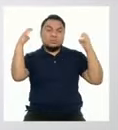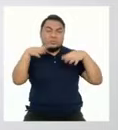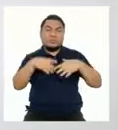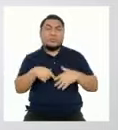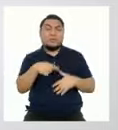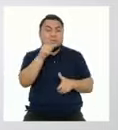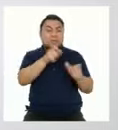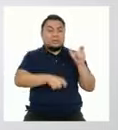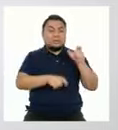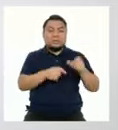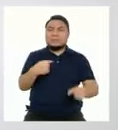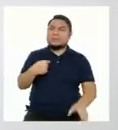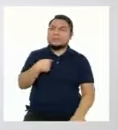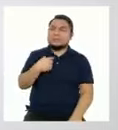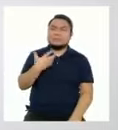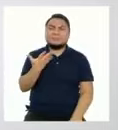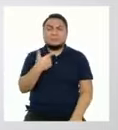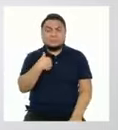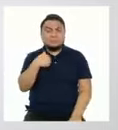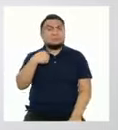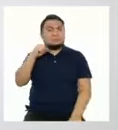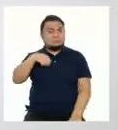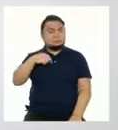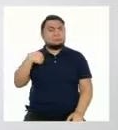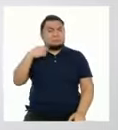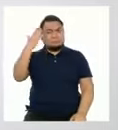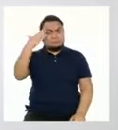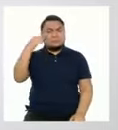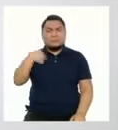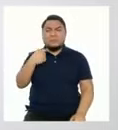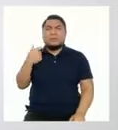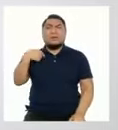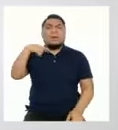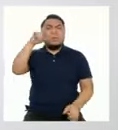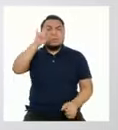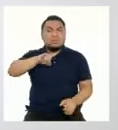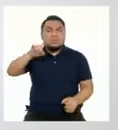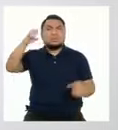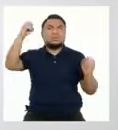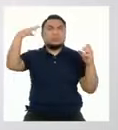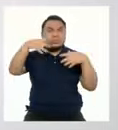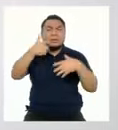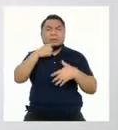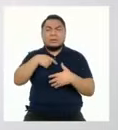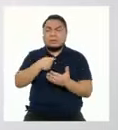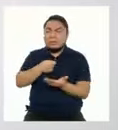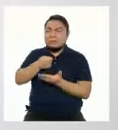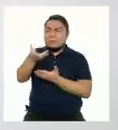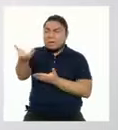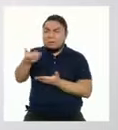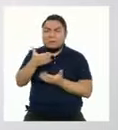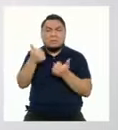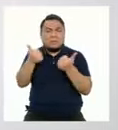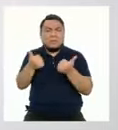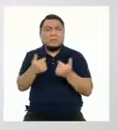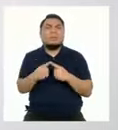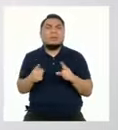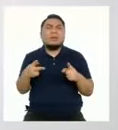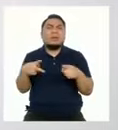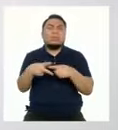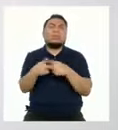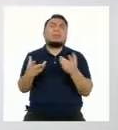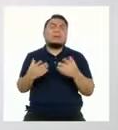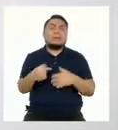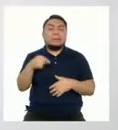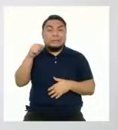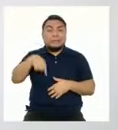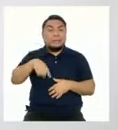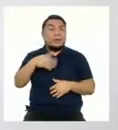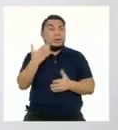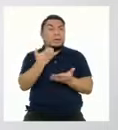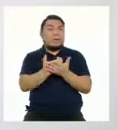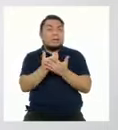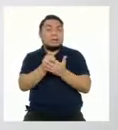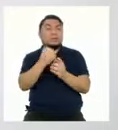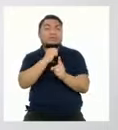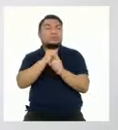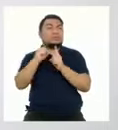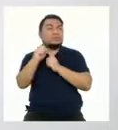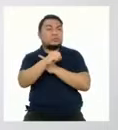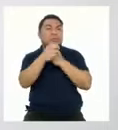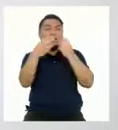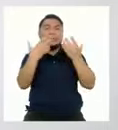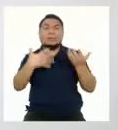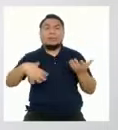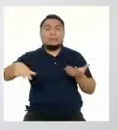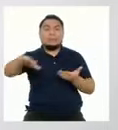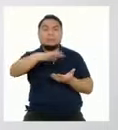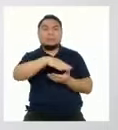ciudadanas y ciudadanos que también somos consumidores. En estas situaciones, en el marco de una economía social de mercado,